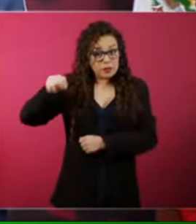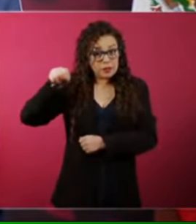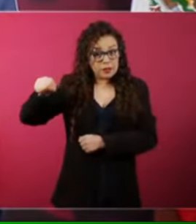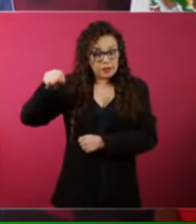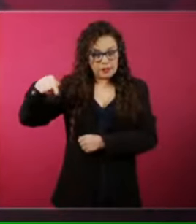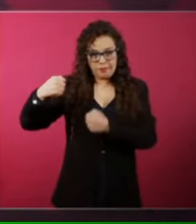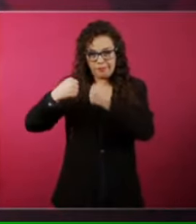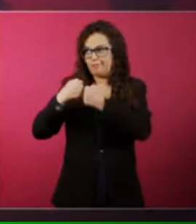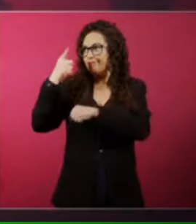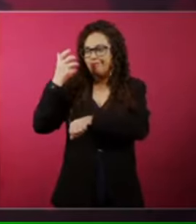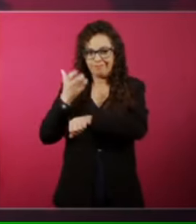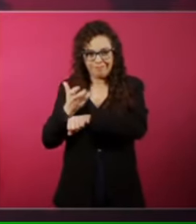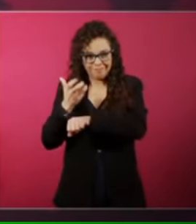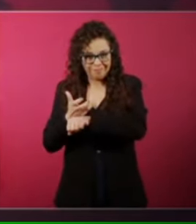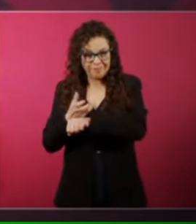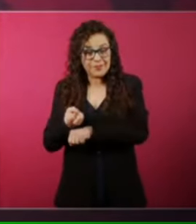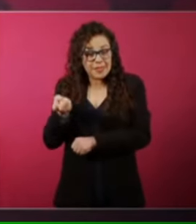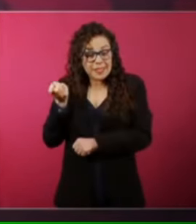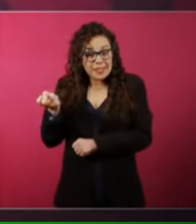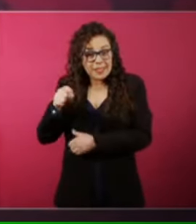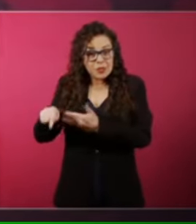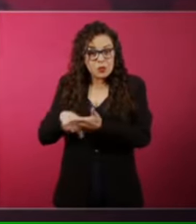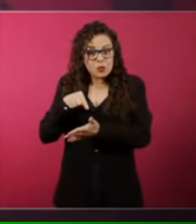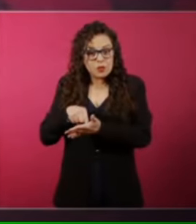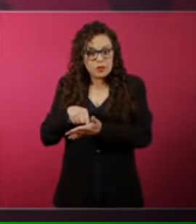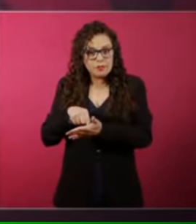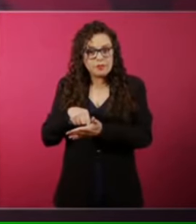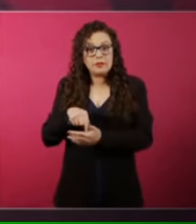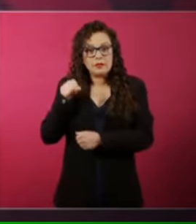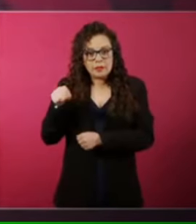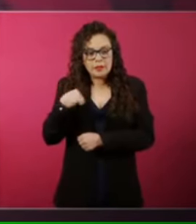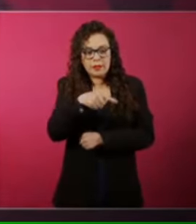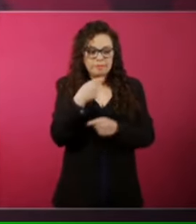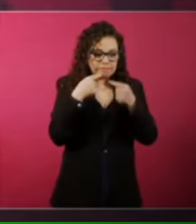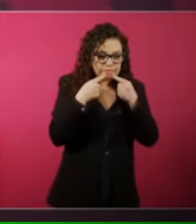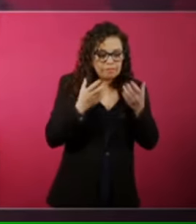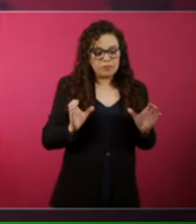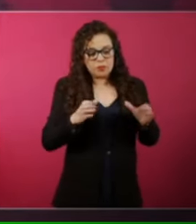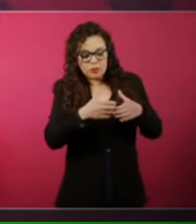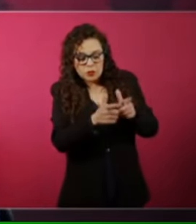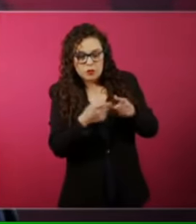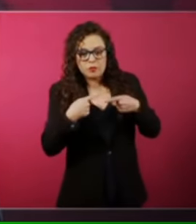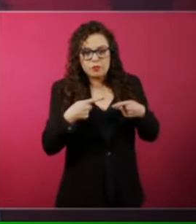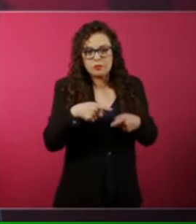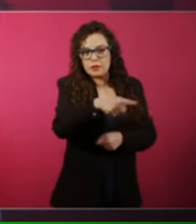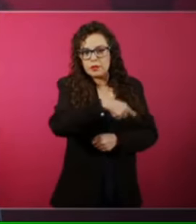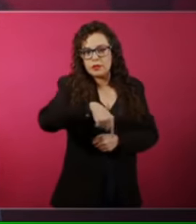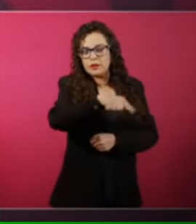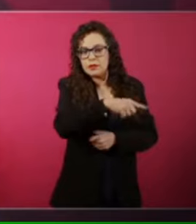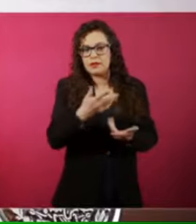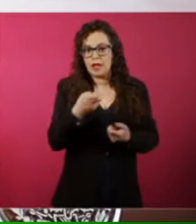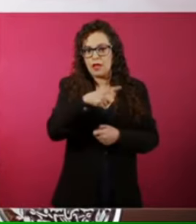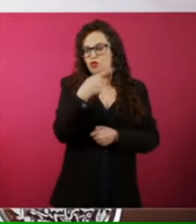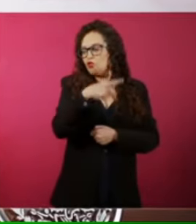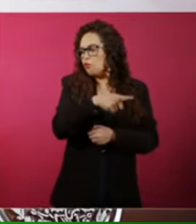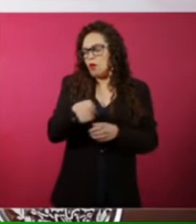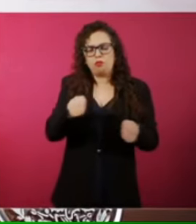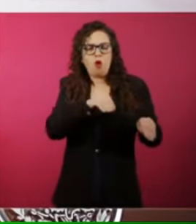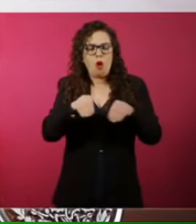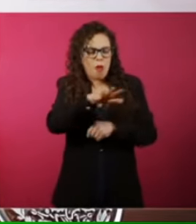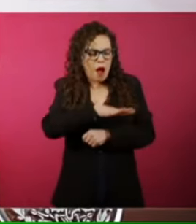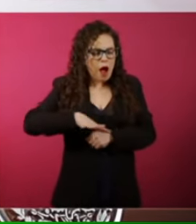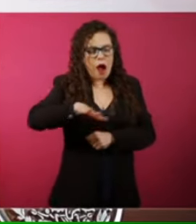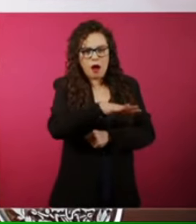Y ahí se movía. Ahí se casa con una